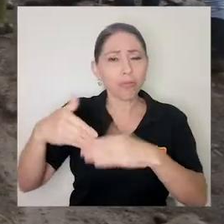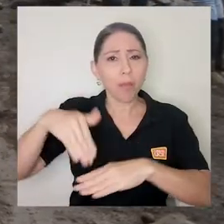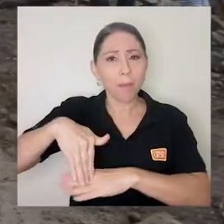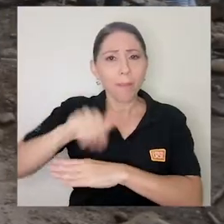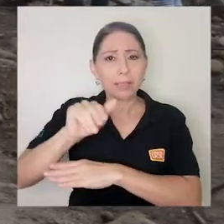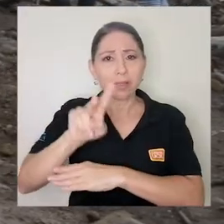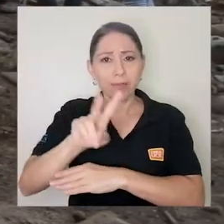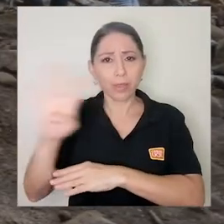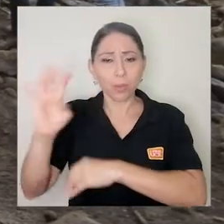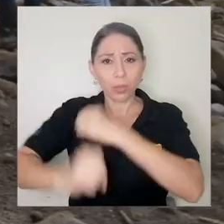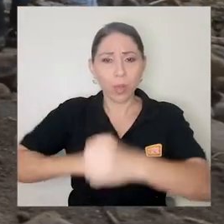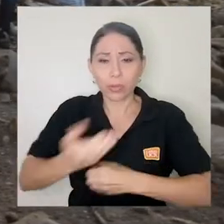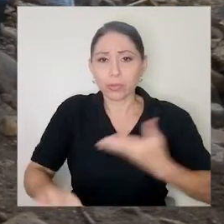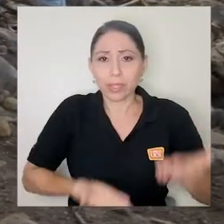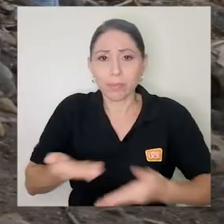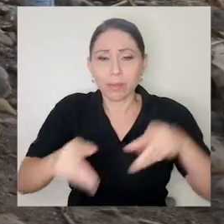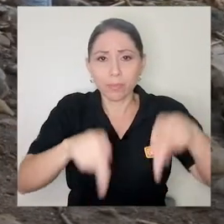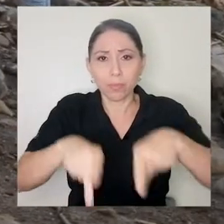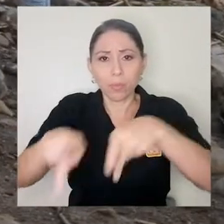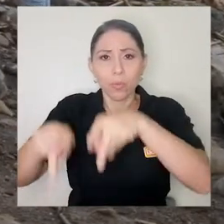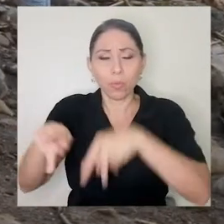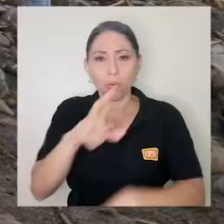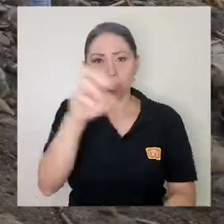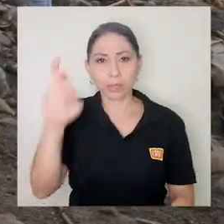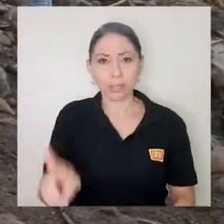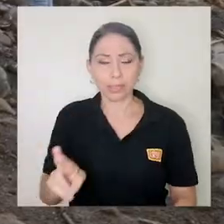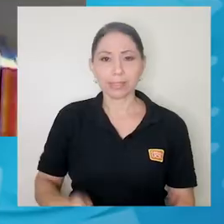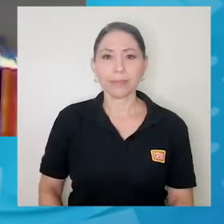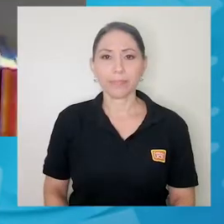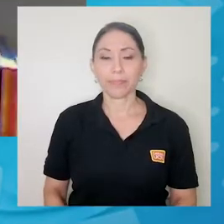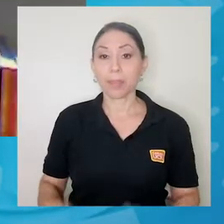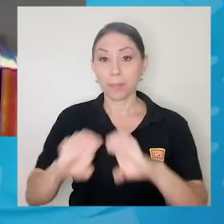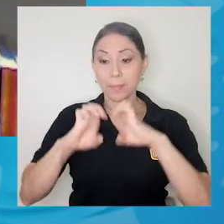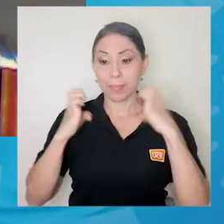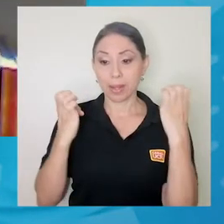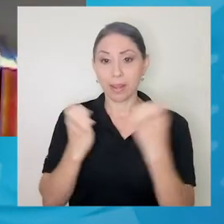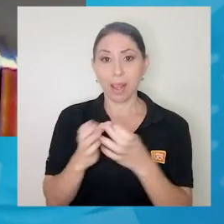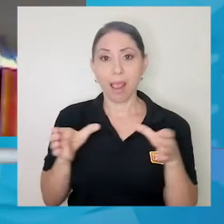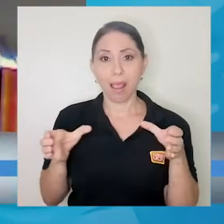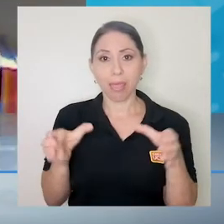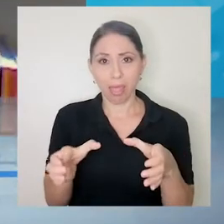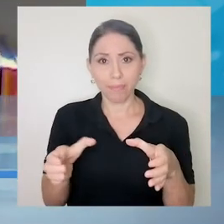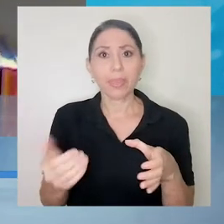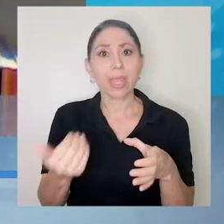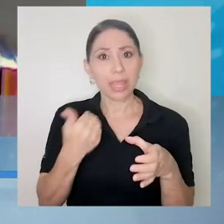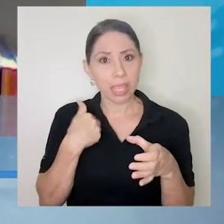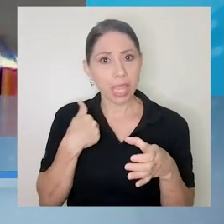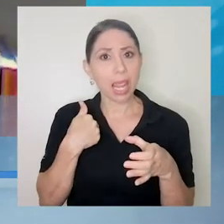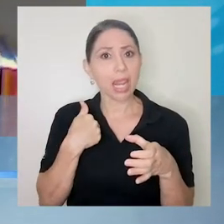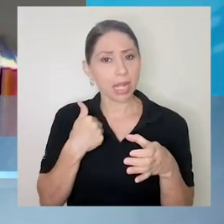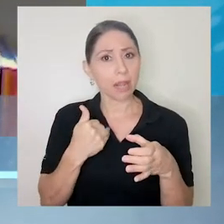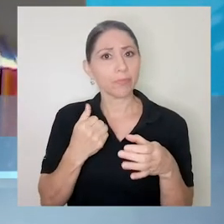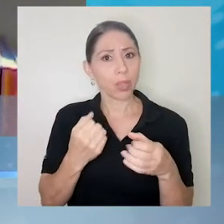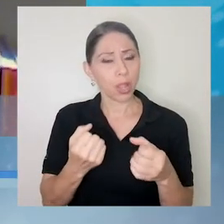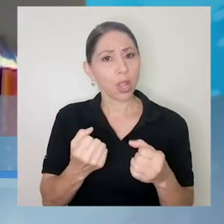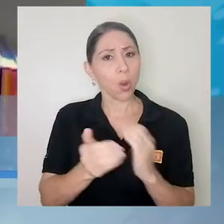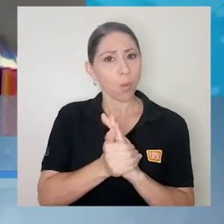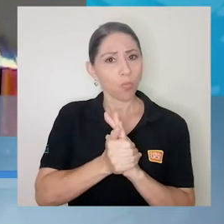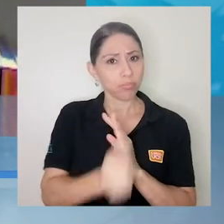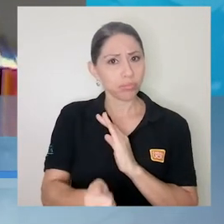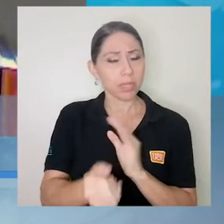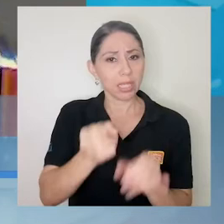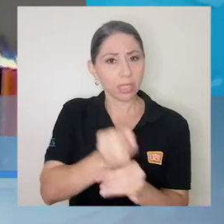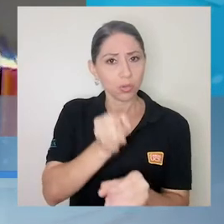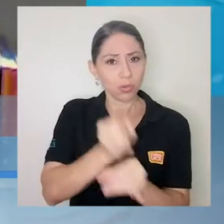24 años de servir a la población costarricense. La Brigada tiene competencias institucionales y además tiene